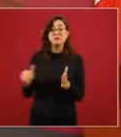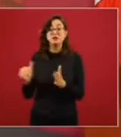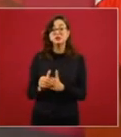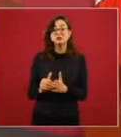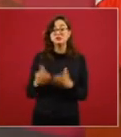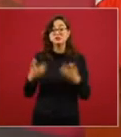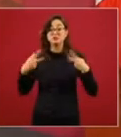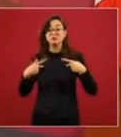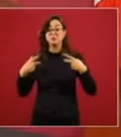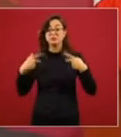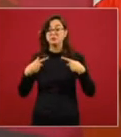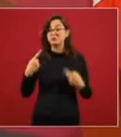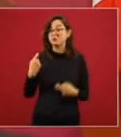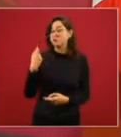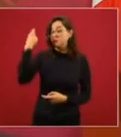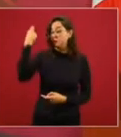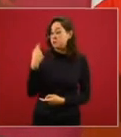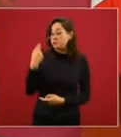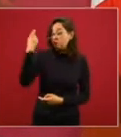pensiones